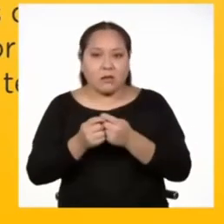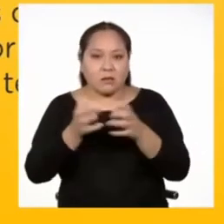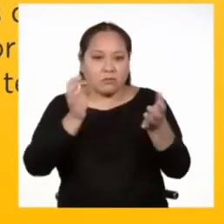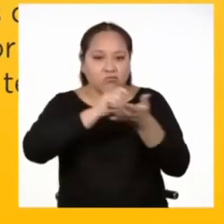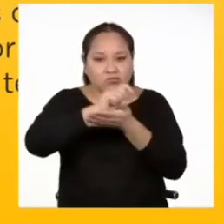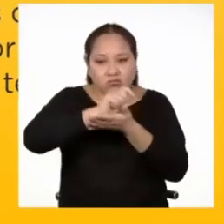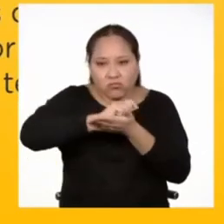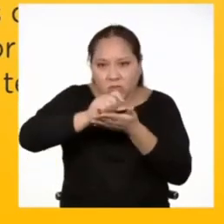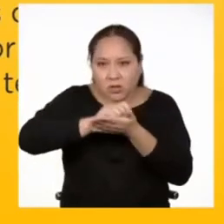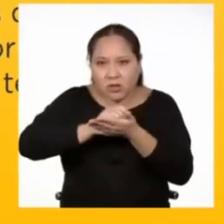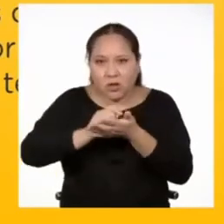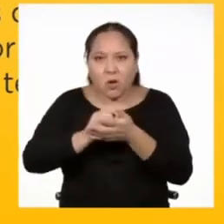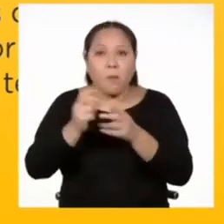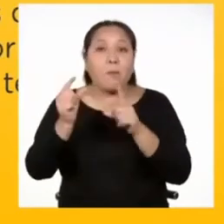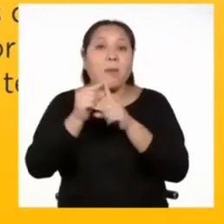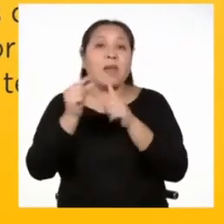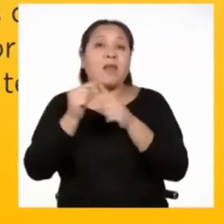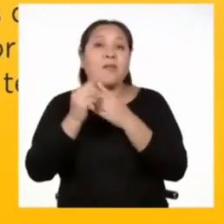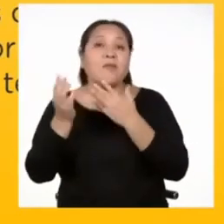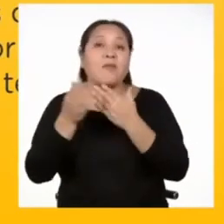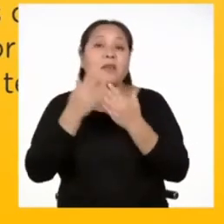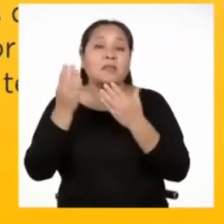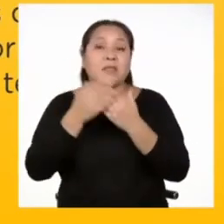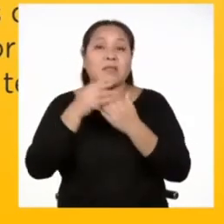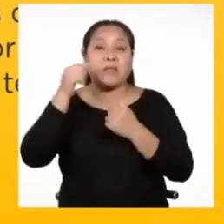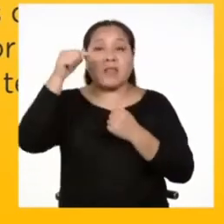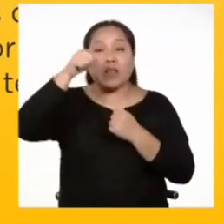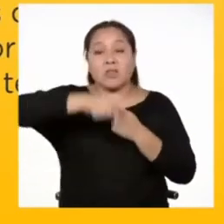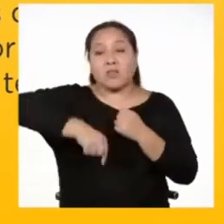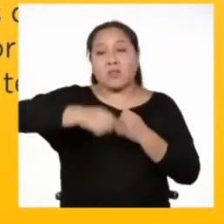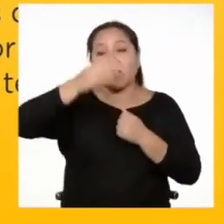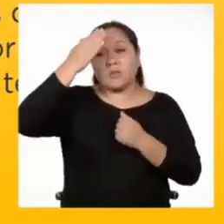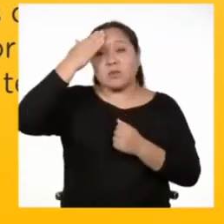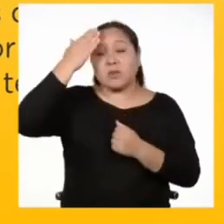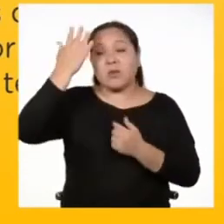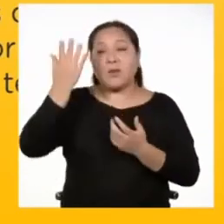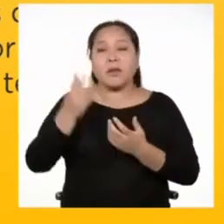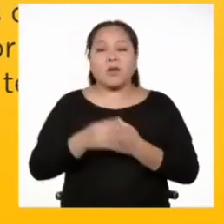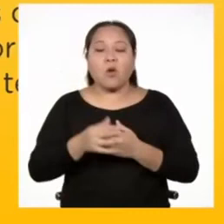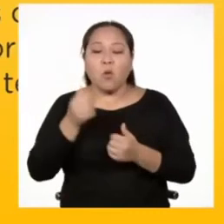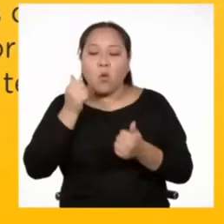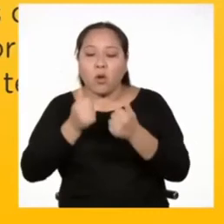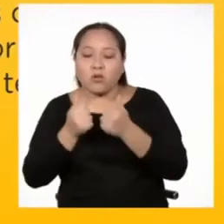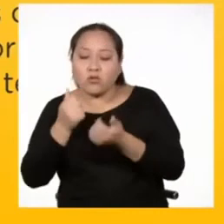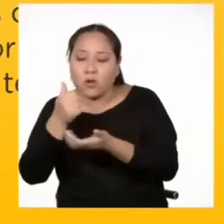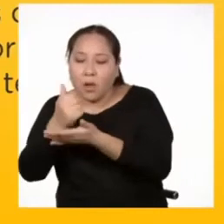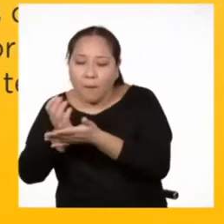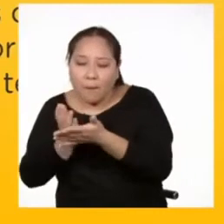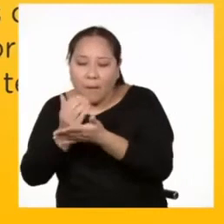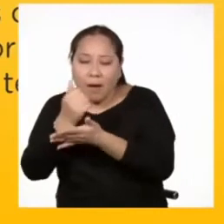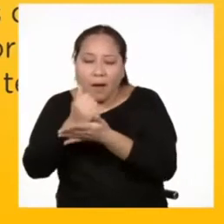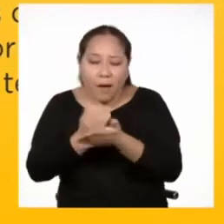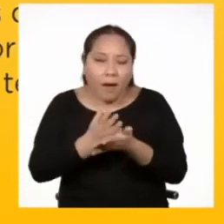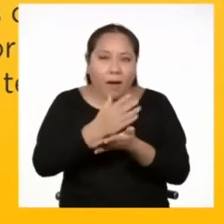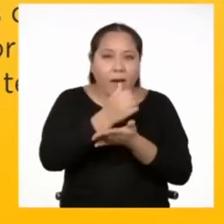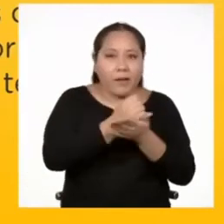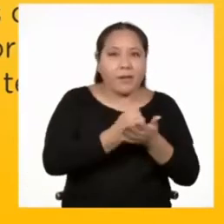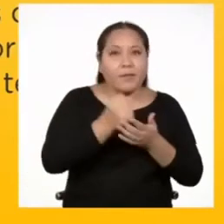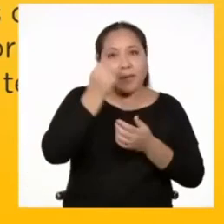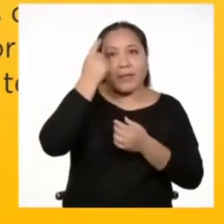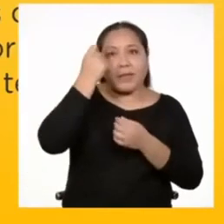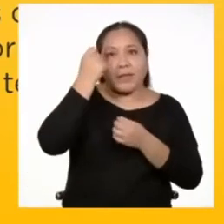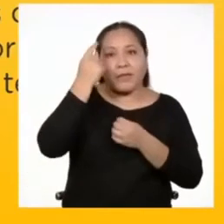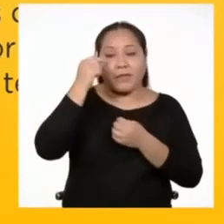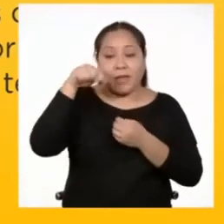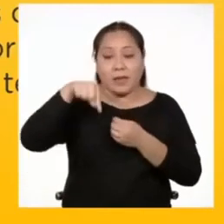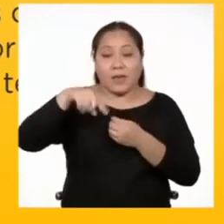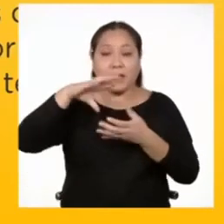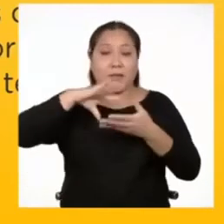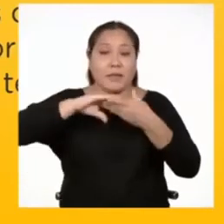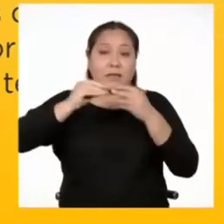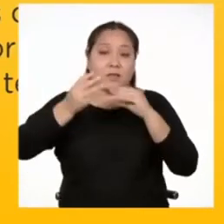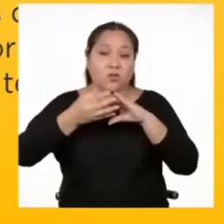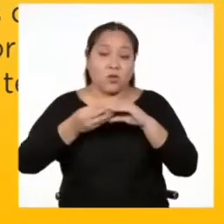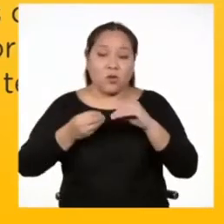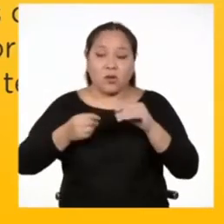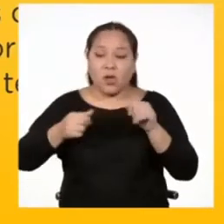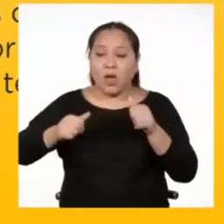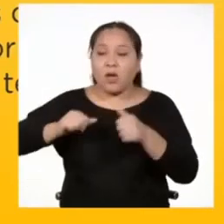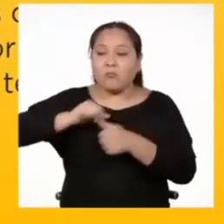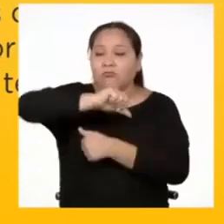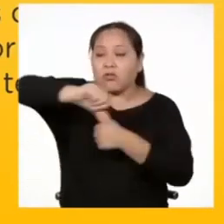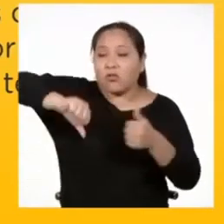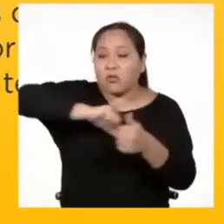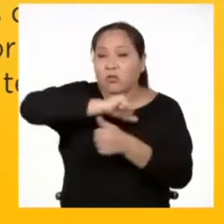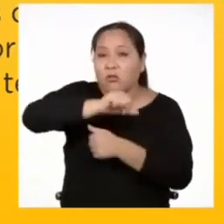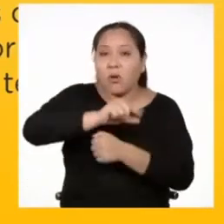En este paso, debemos tener en cuenta los detalles que permitirán entender la historieta como el contexto, los